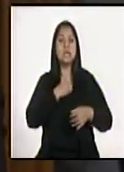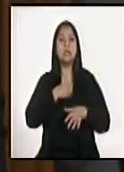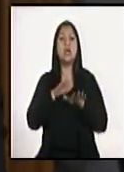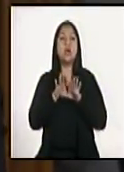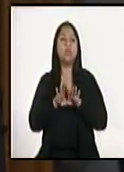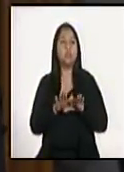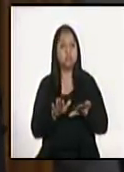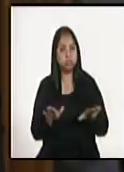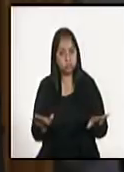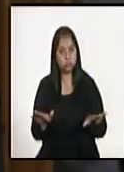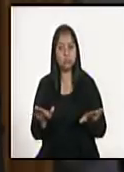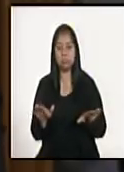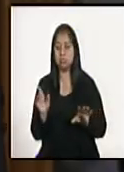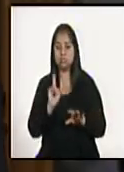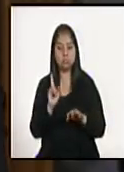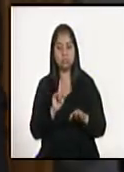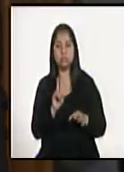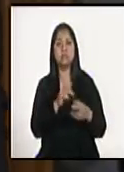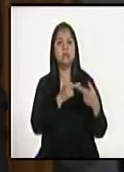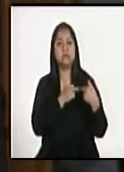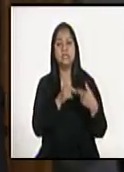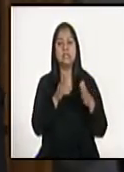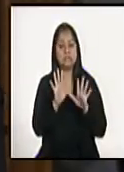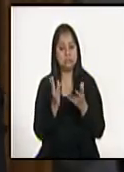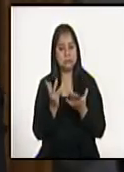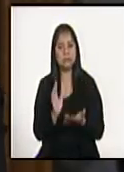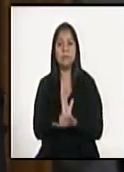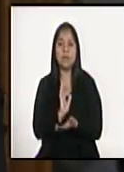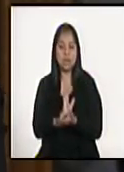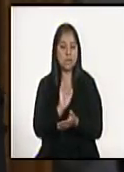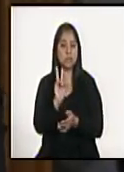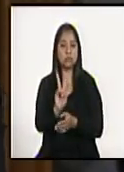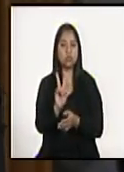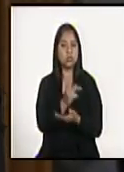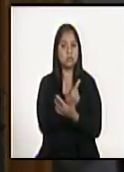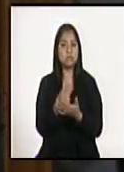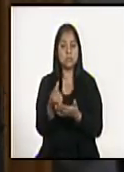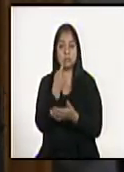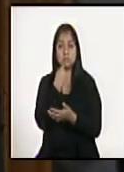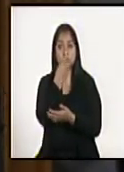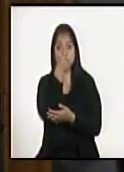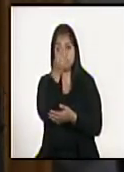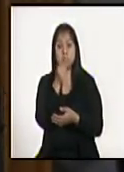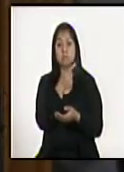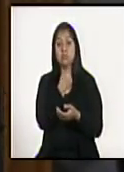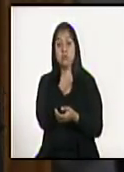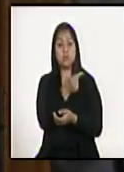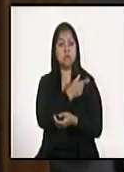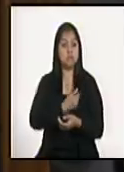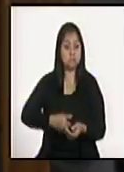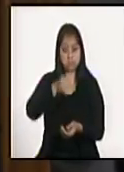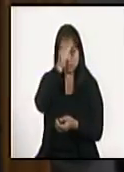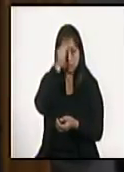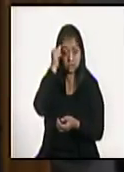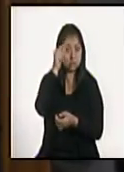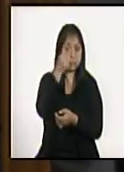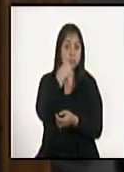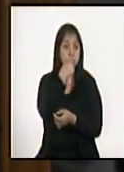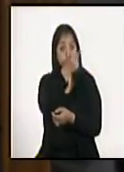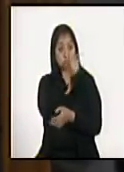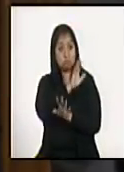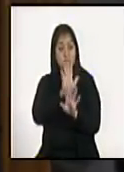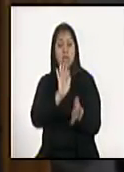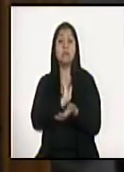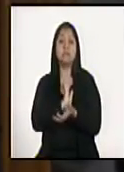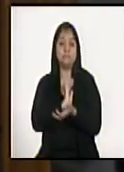abril. ¿Qué es lo que se quiere hacer con esto? Esperar las dos semanas que como bien ha dicho el presidente de la república son básicas para lo que está pasando